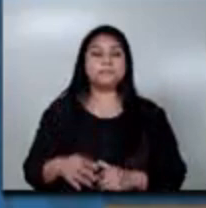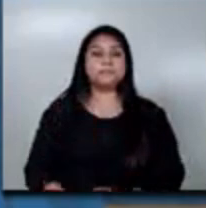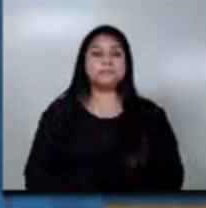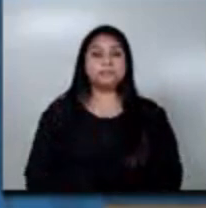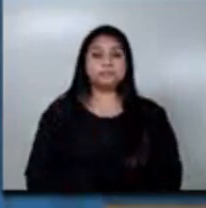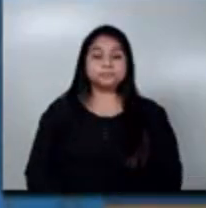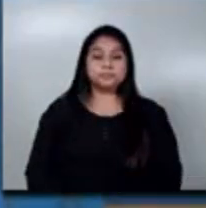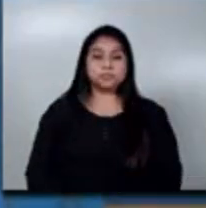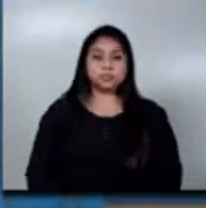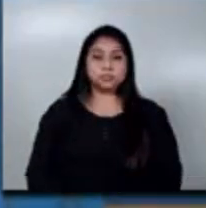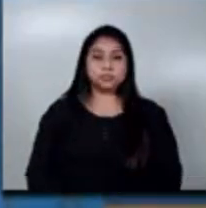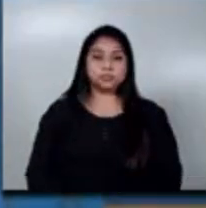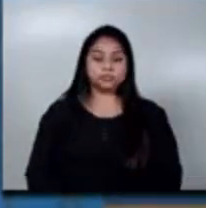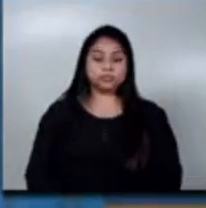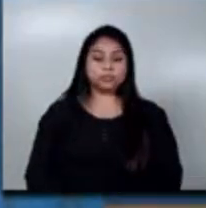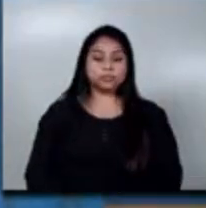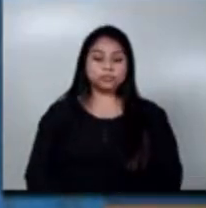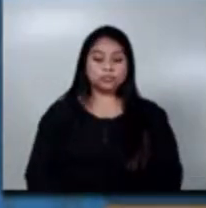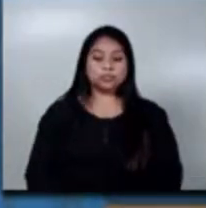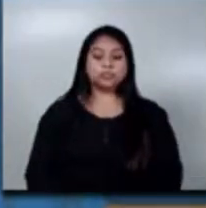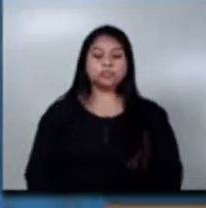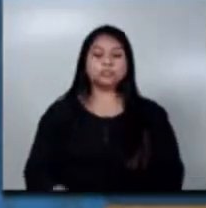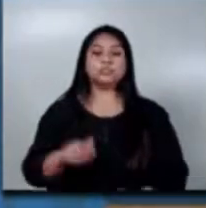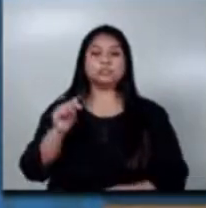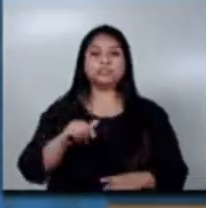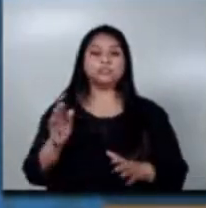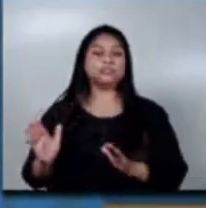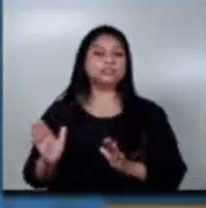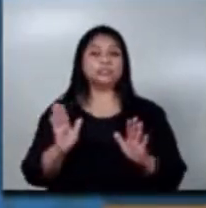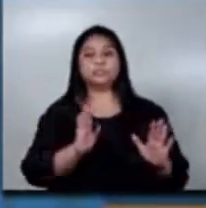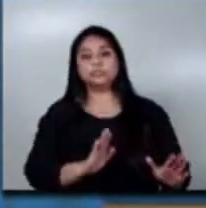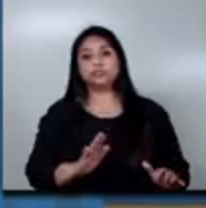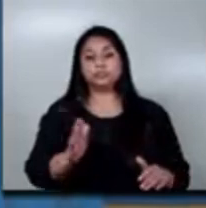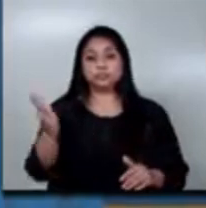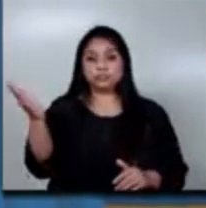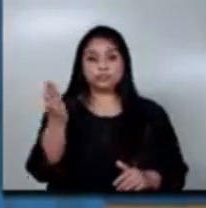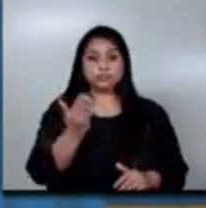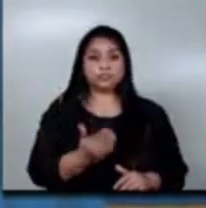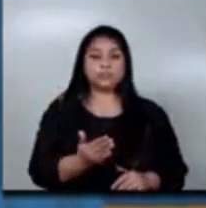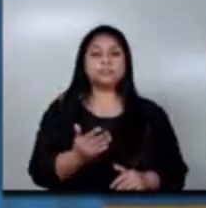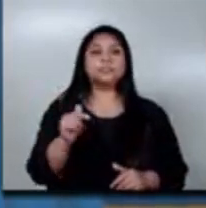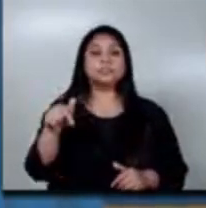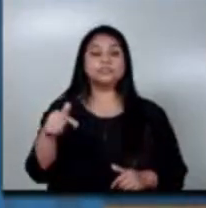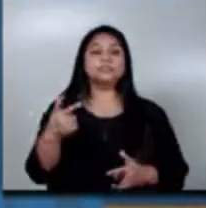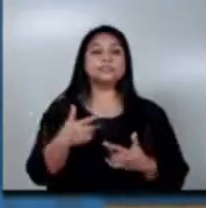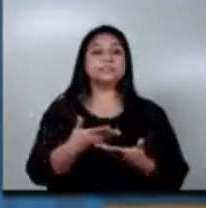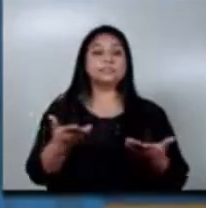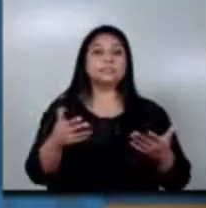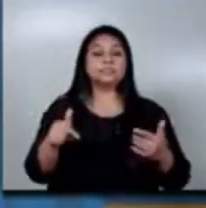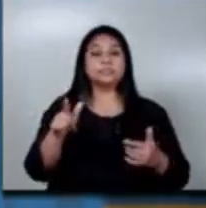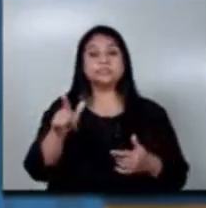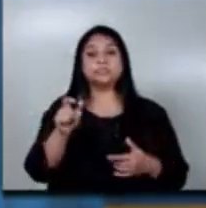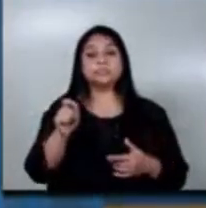para continuar con esta conferencia de prensa, llamamos a este salón, por favor, a la